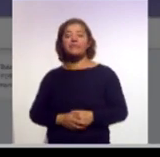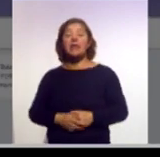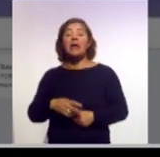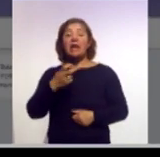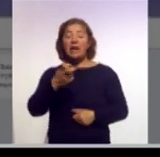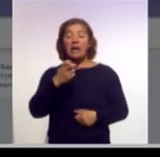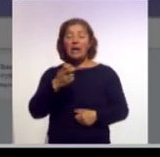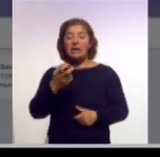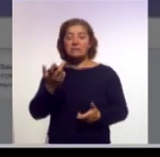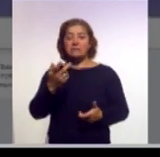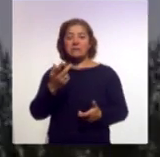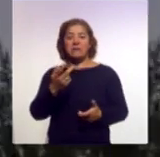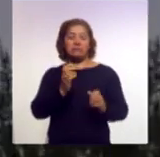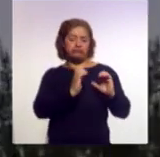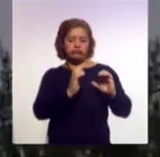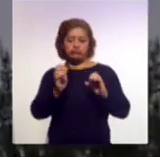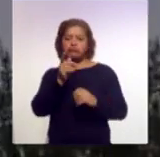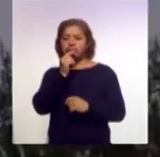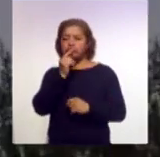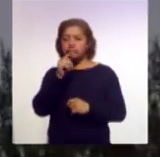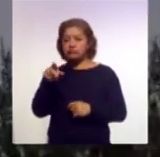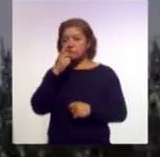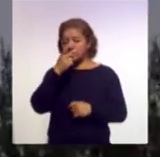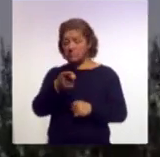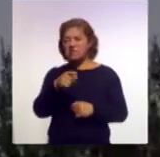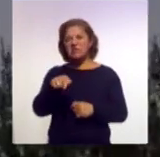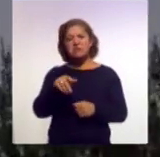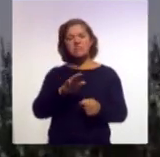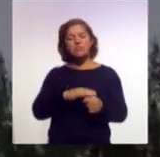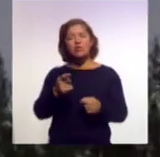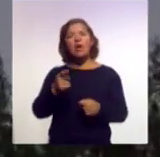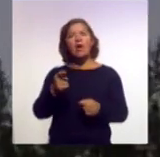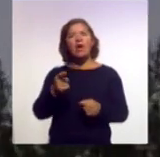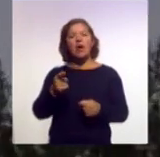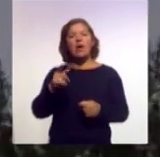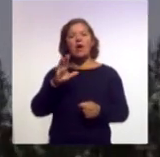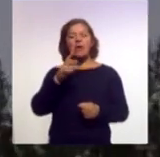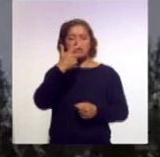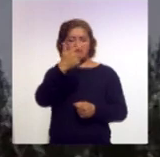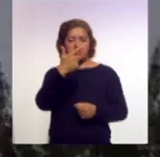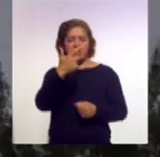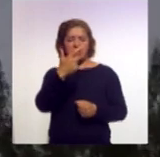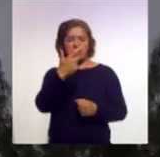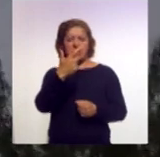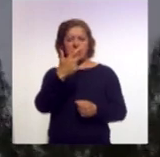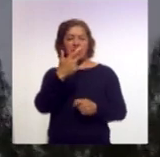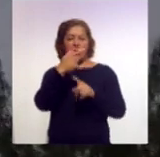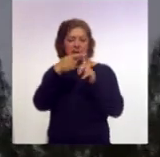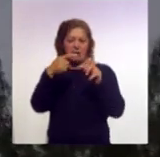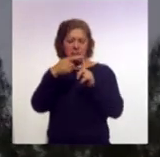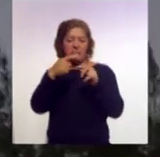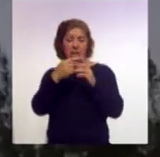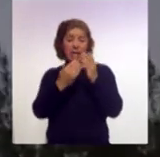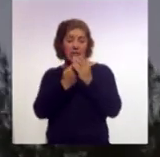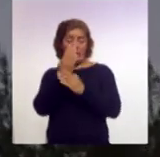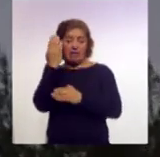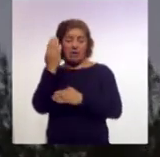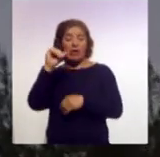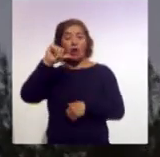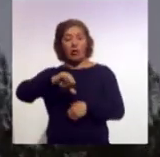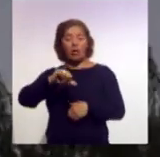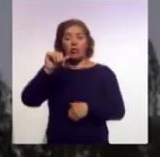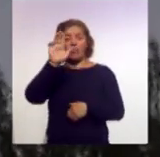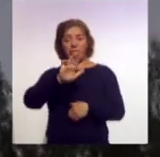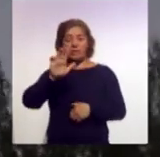Protección Civil dio a conocer que el evento explosivo ocurrió a las 7 horas con 30 minutos de este miércoles y la ceniza que